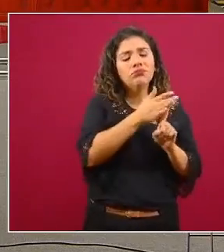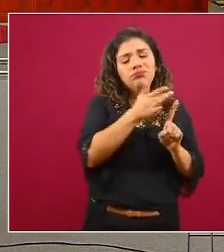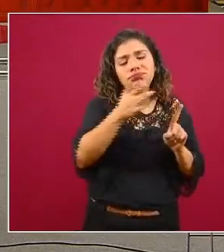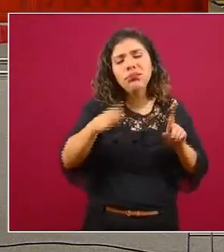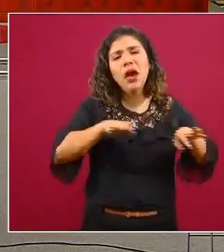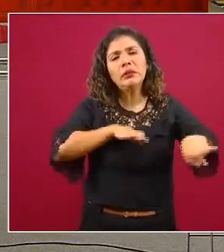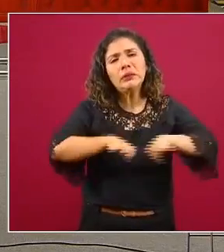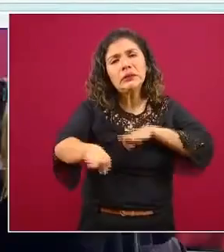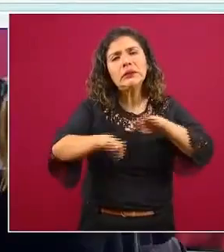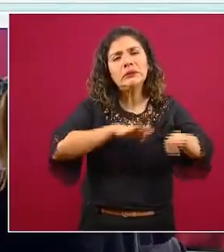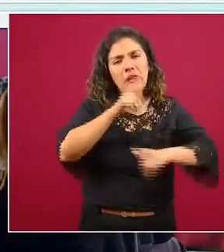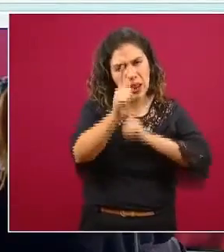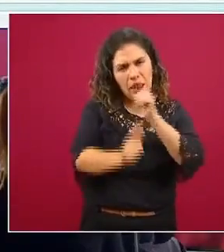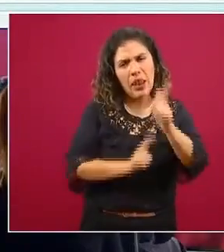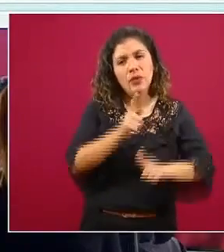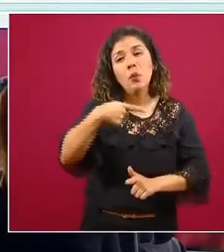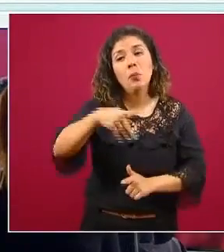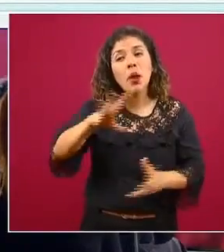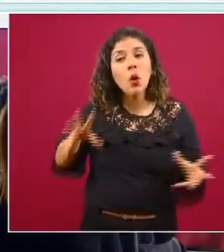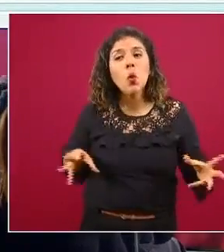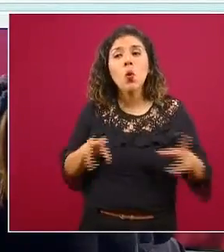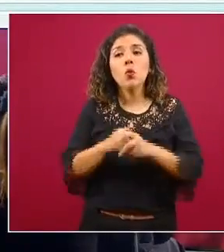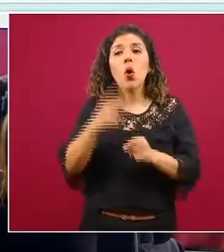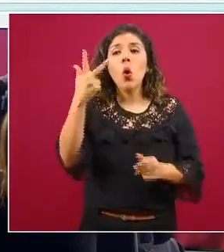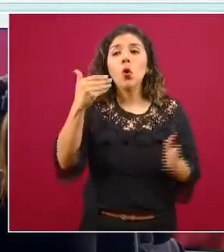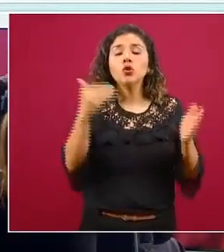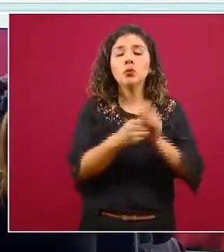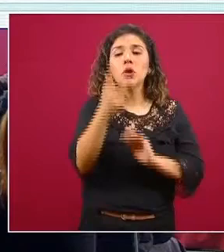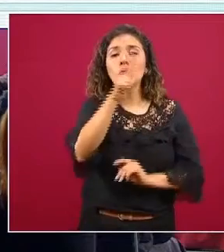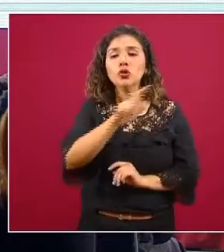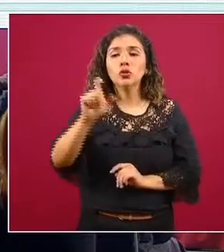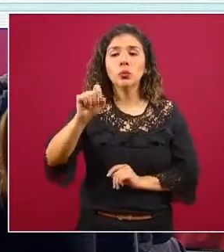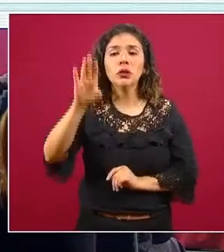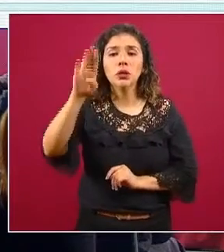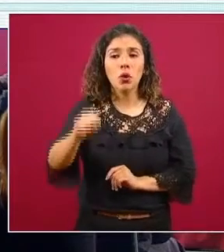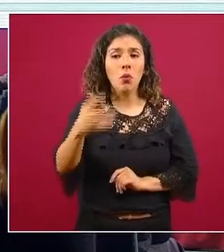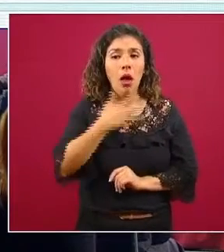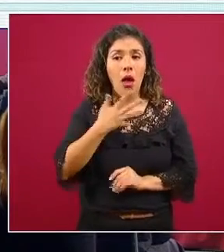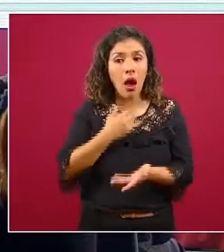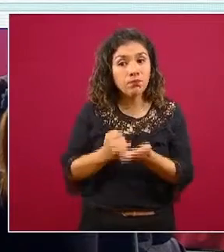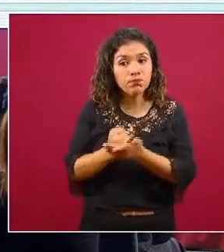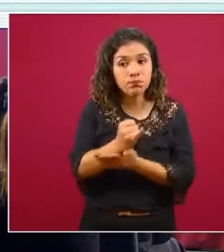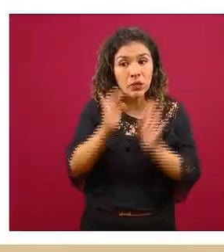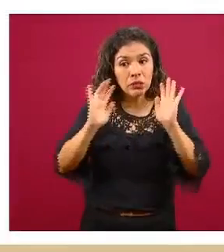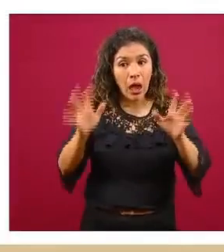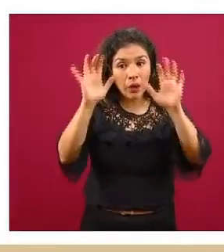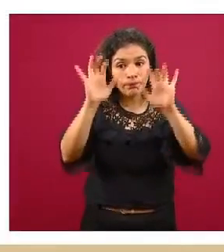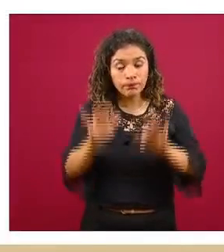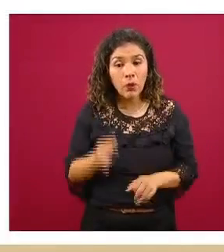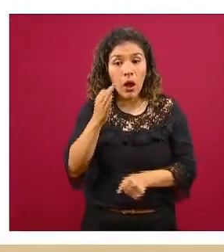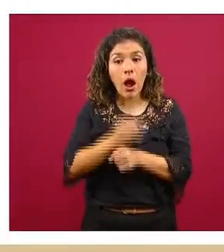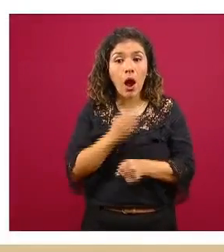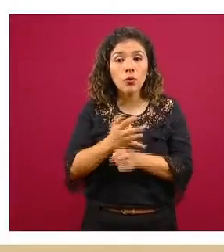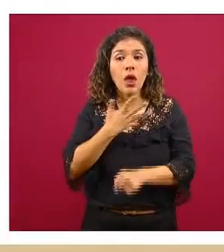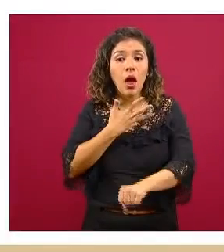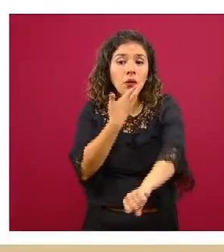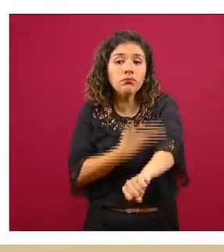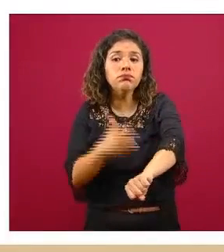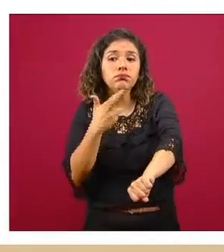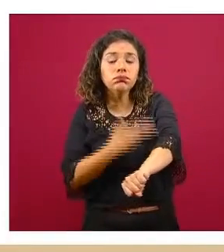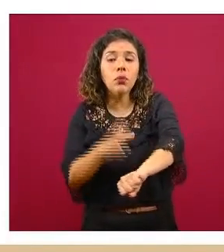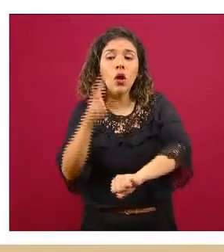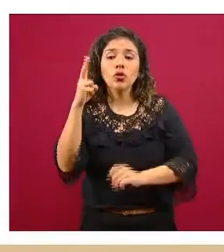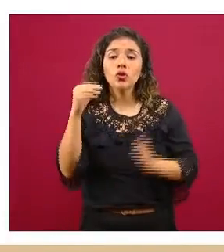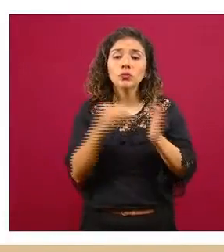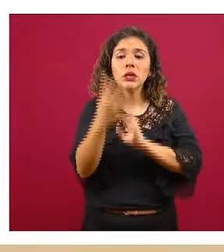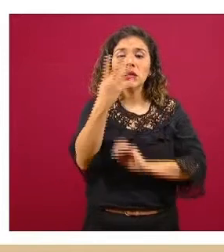tenemos de un total de 8 mil 829 que han estado en este proceso de dictaminación tenemos ya 2 mil 504